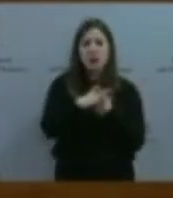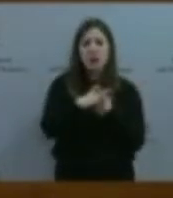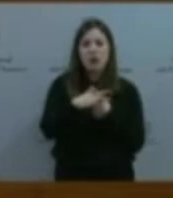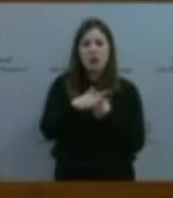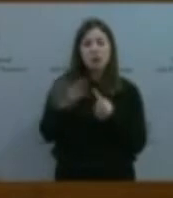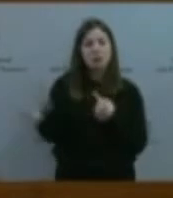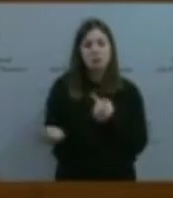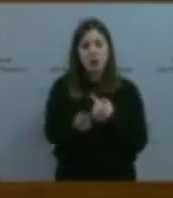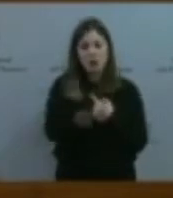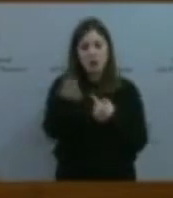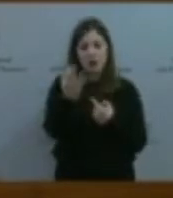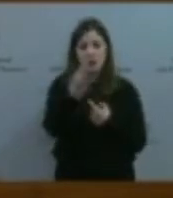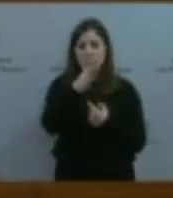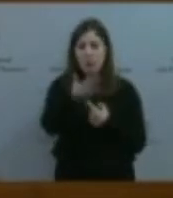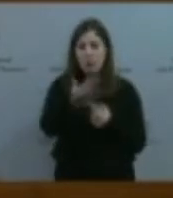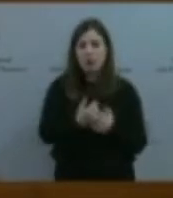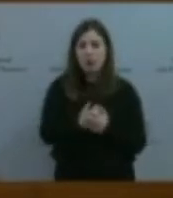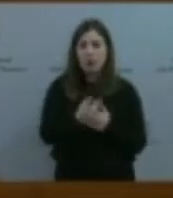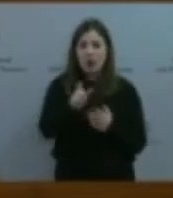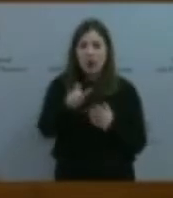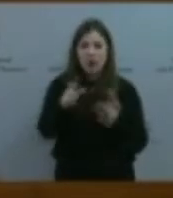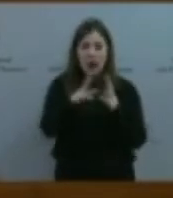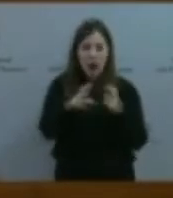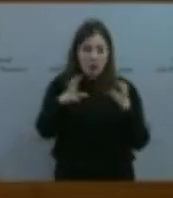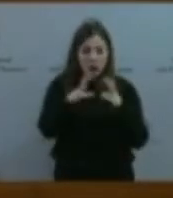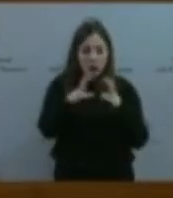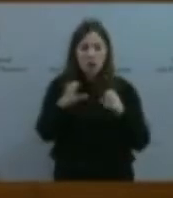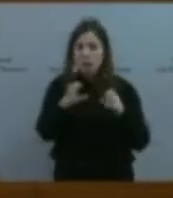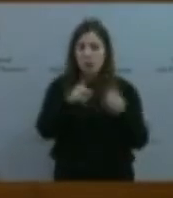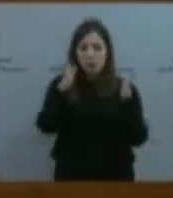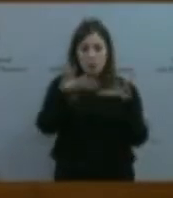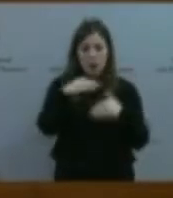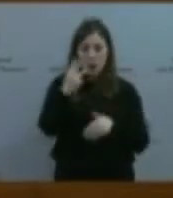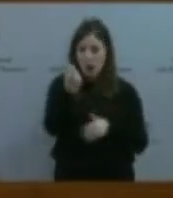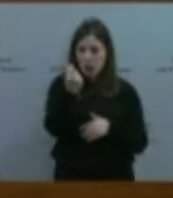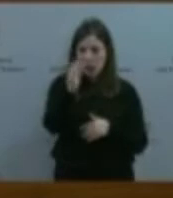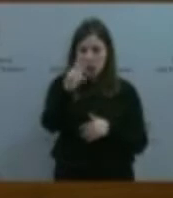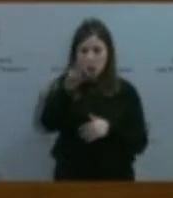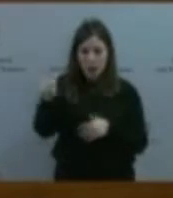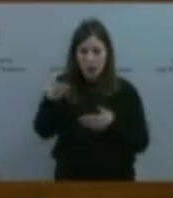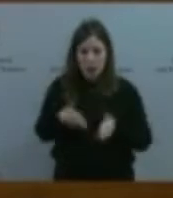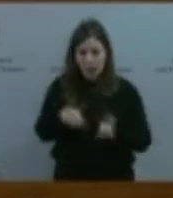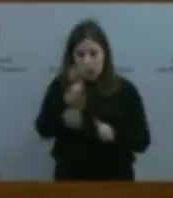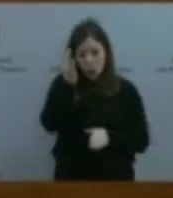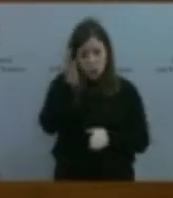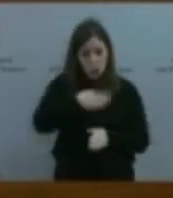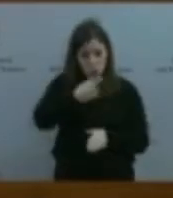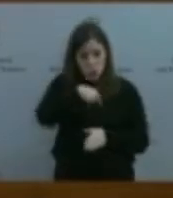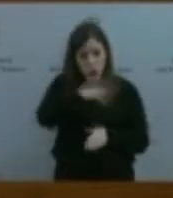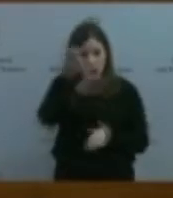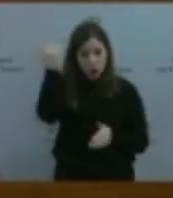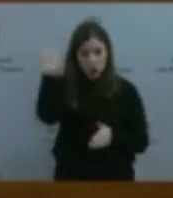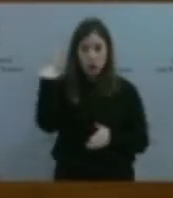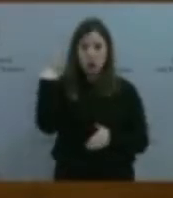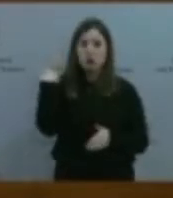avariciosa que no tuvo ningún problema en robar el dinero de nuestras hijas y de nuestros hijos, de aquellos y de aquellas que van a la educación pública, de poner en grave